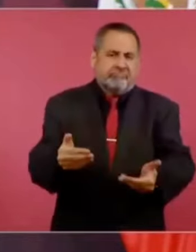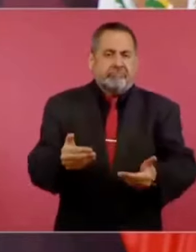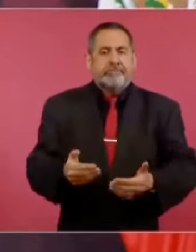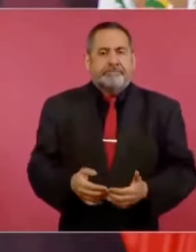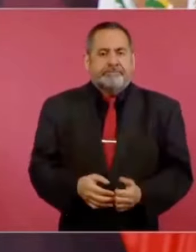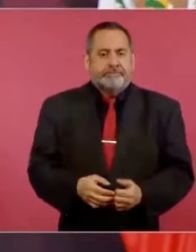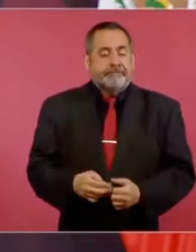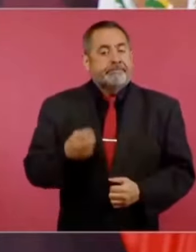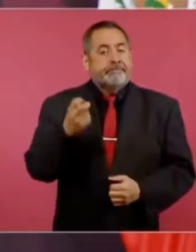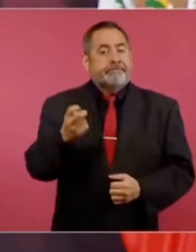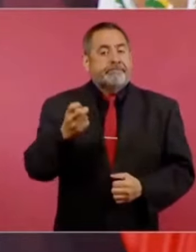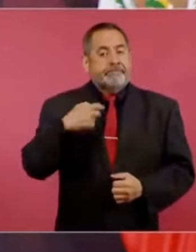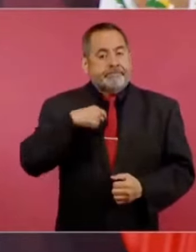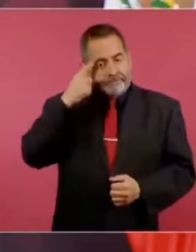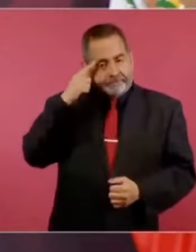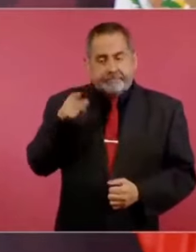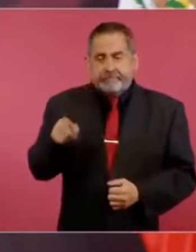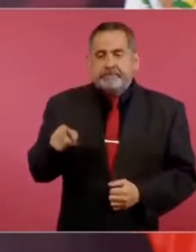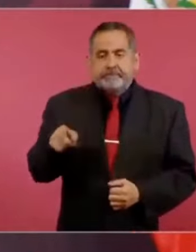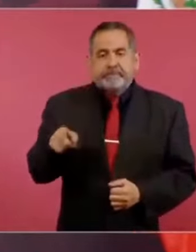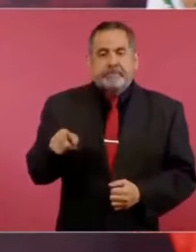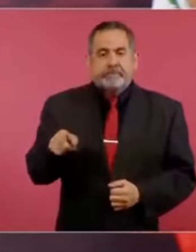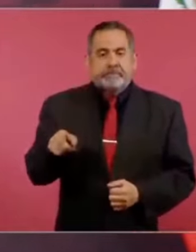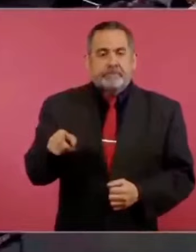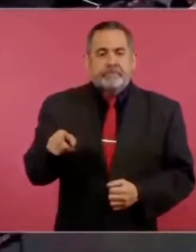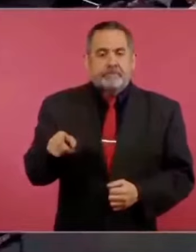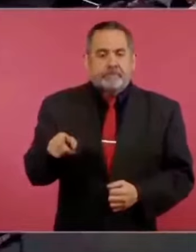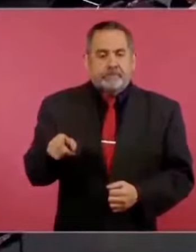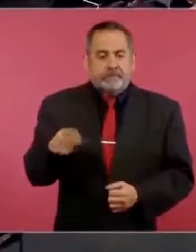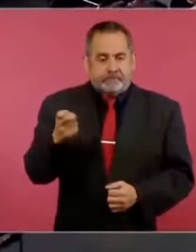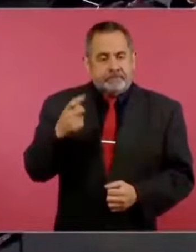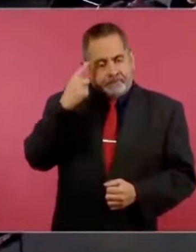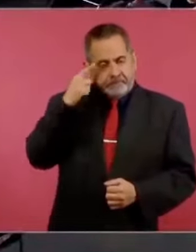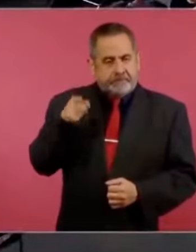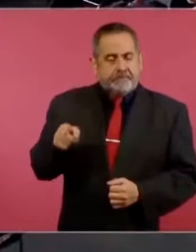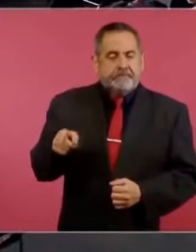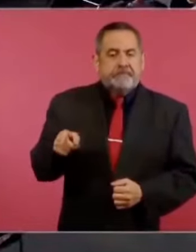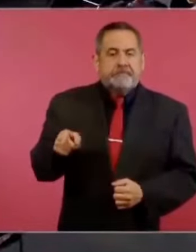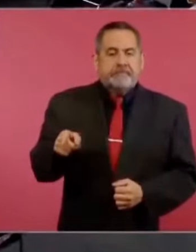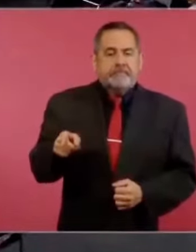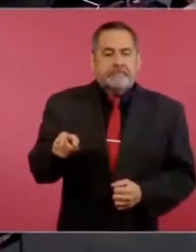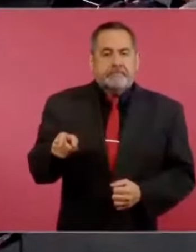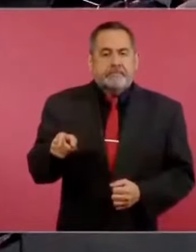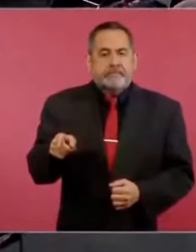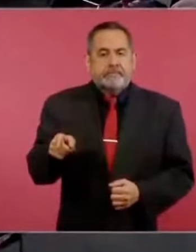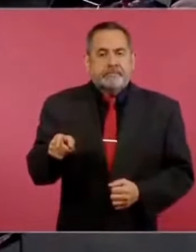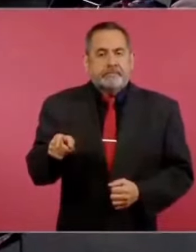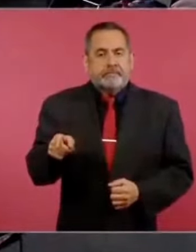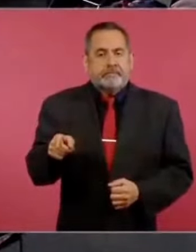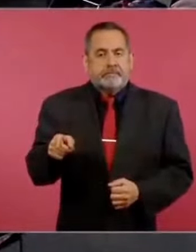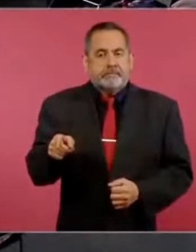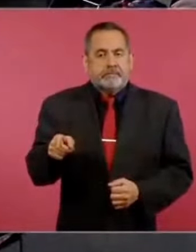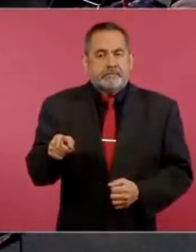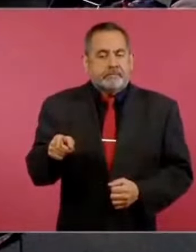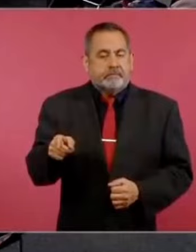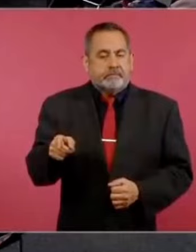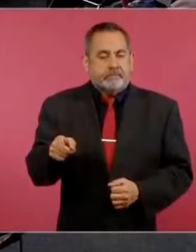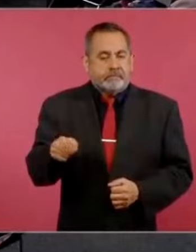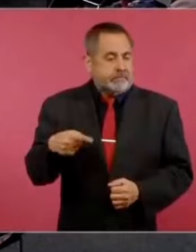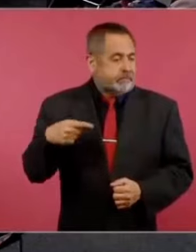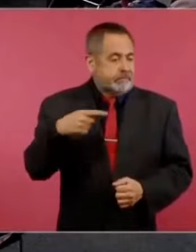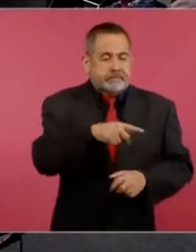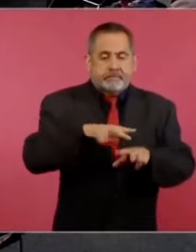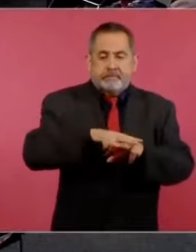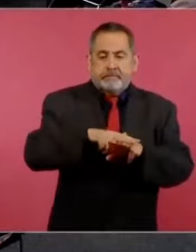con la expropiación de los